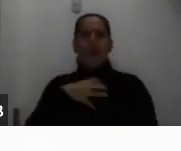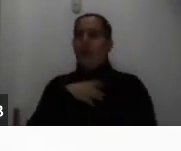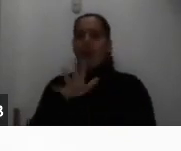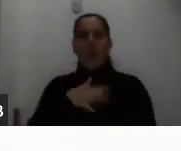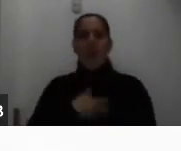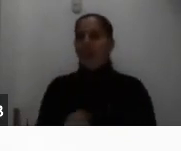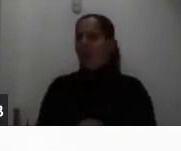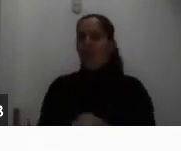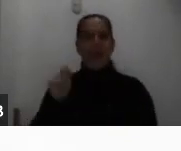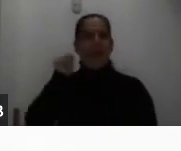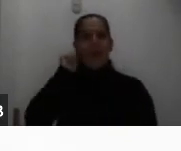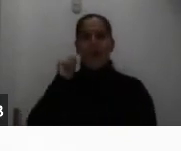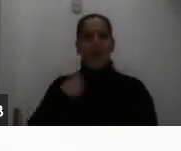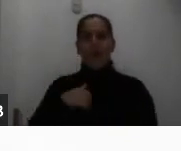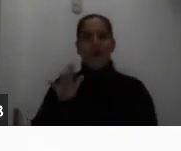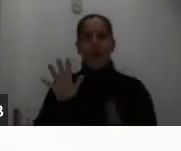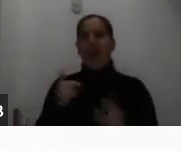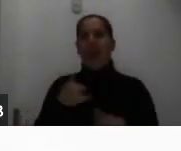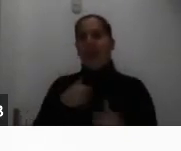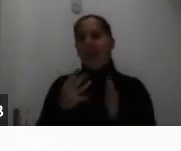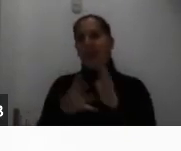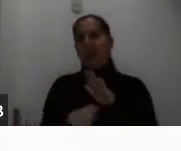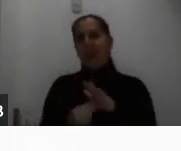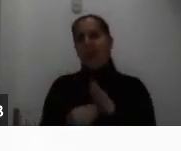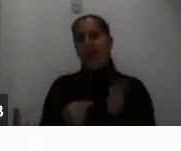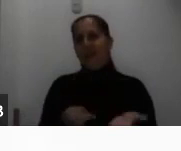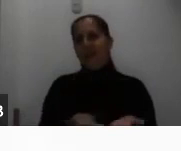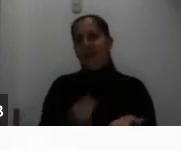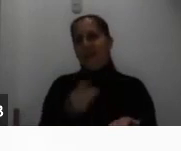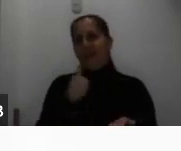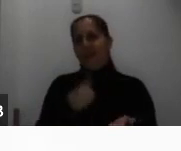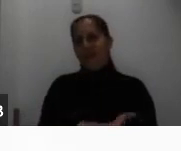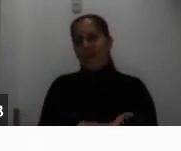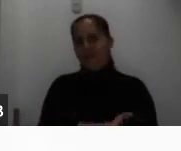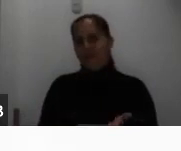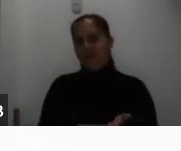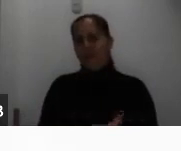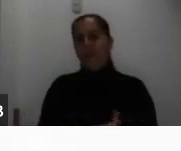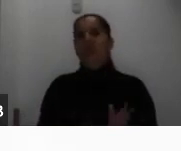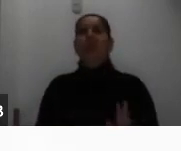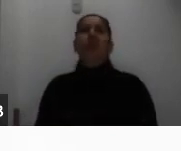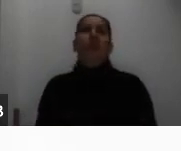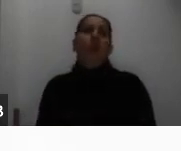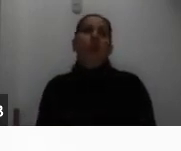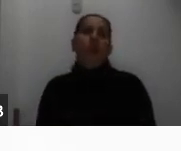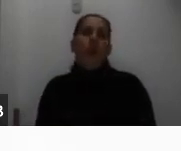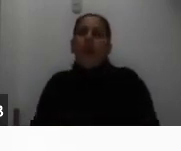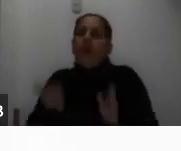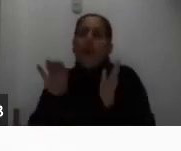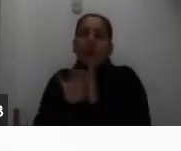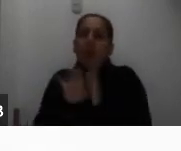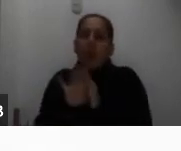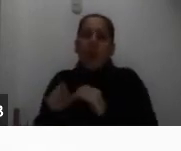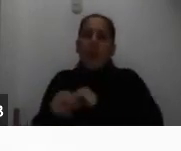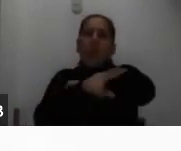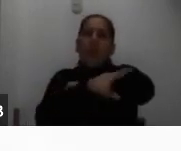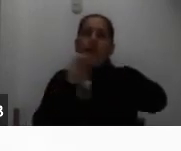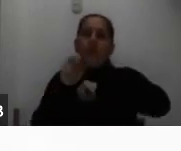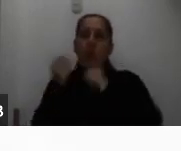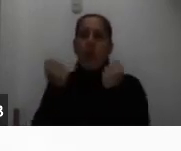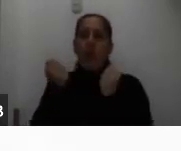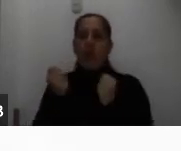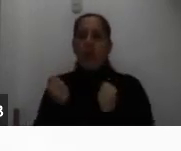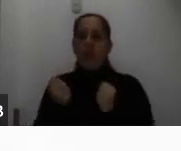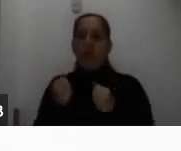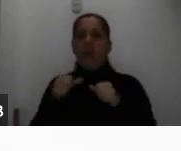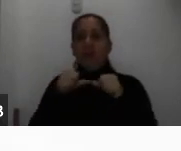hermano algo similar no sucede cuando por ejemplo se ha dado el robo de un carro y sigue